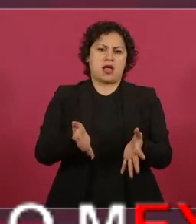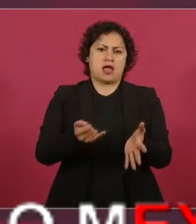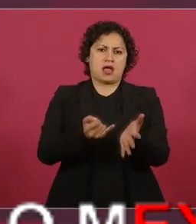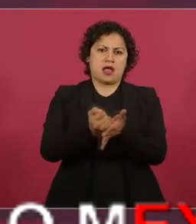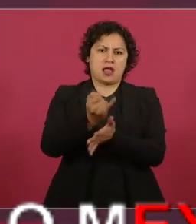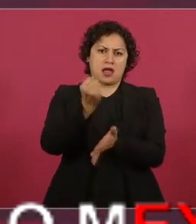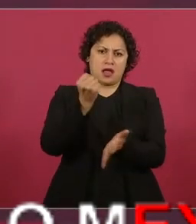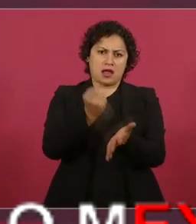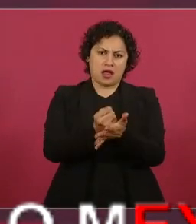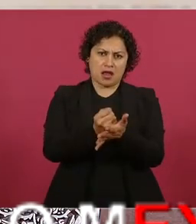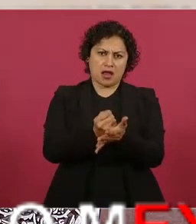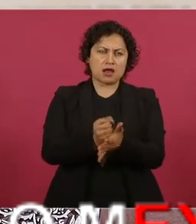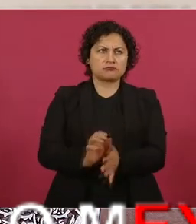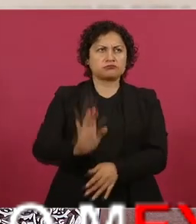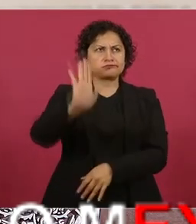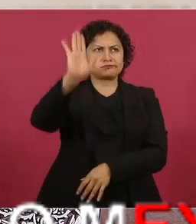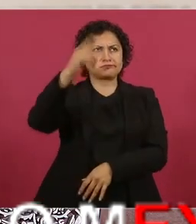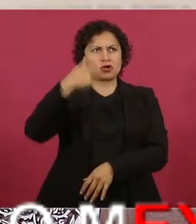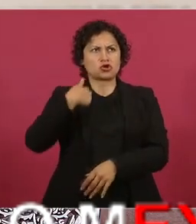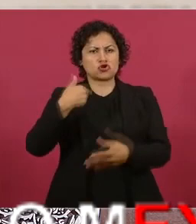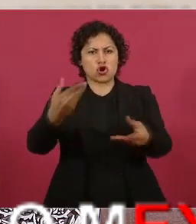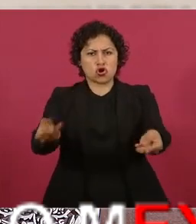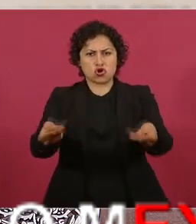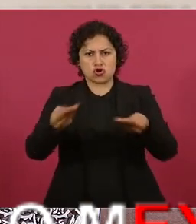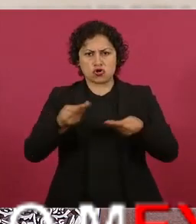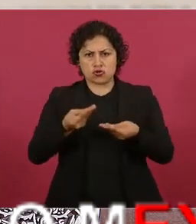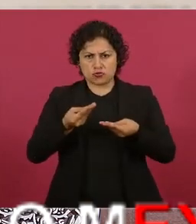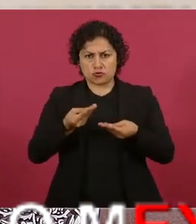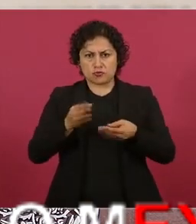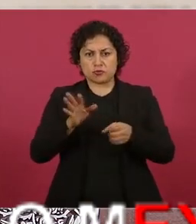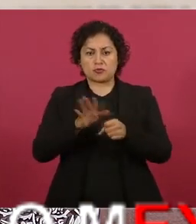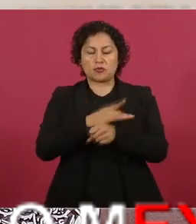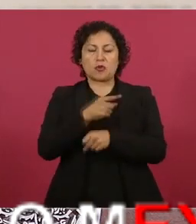atender el asunto por considerar que